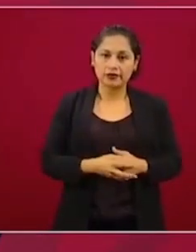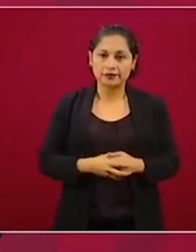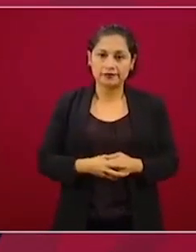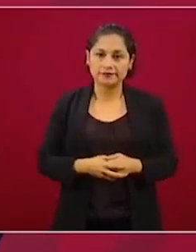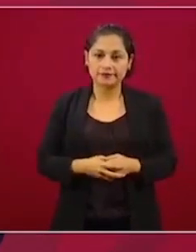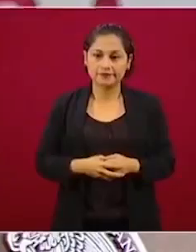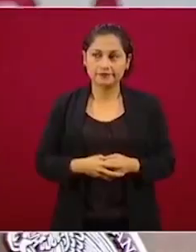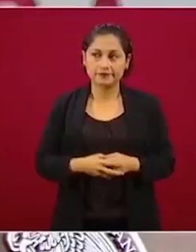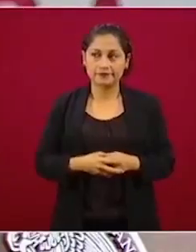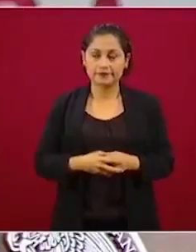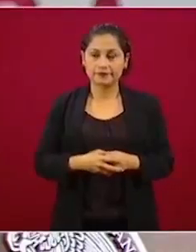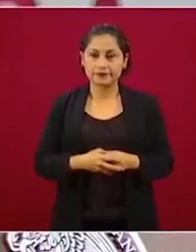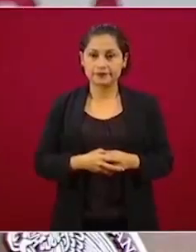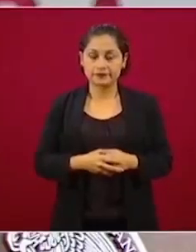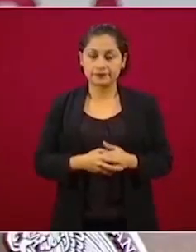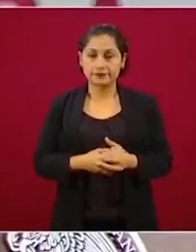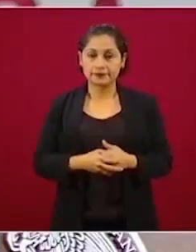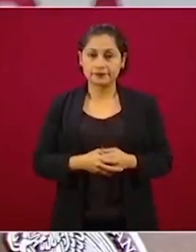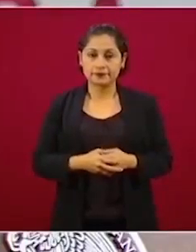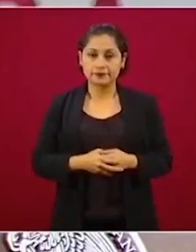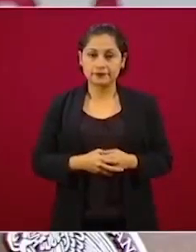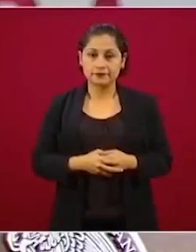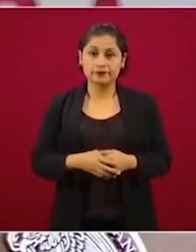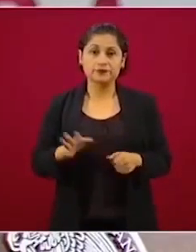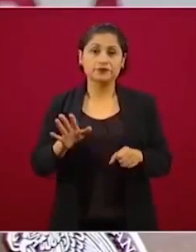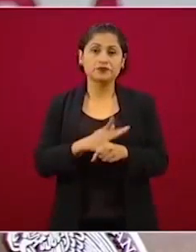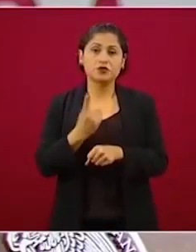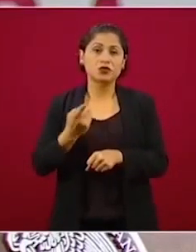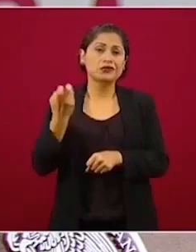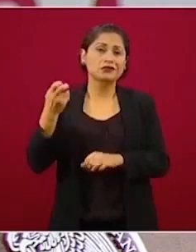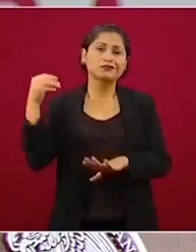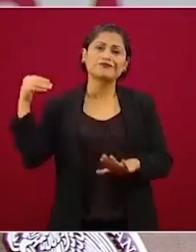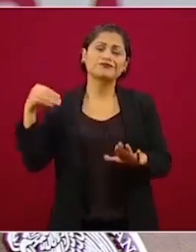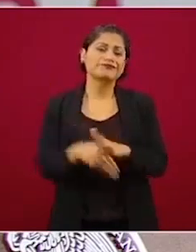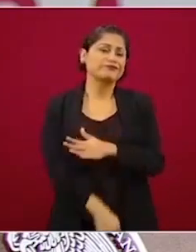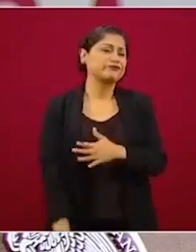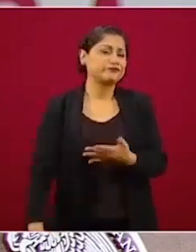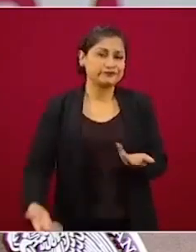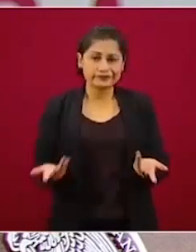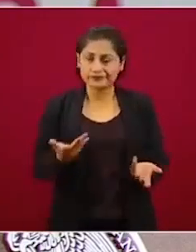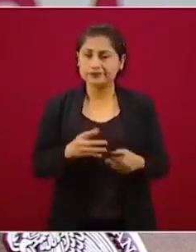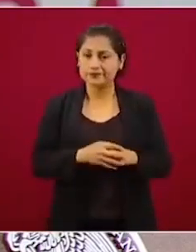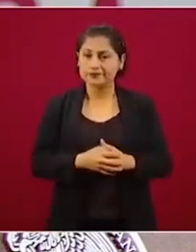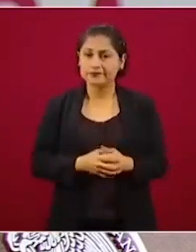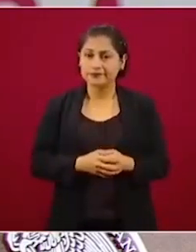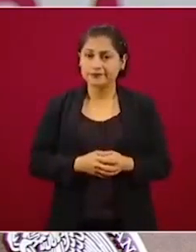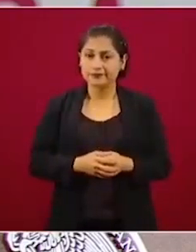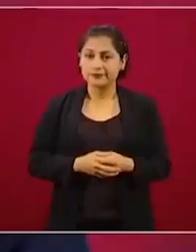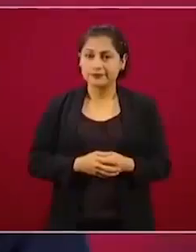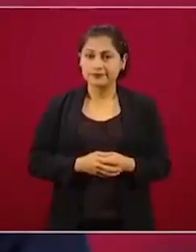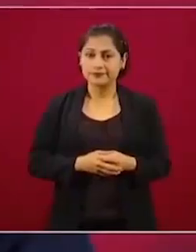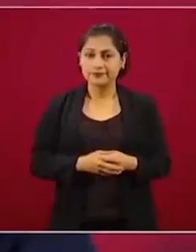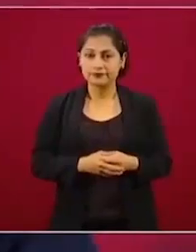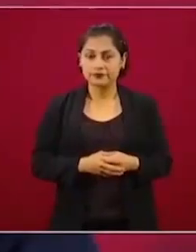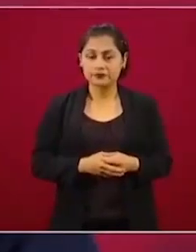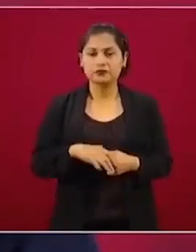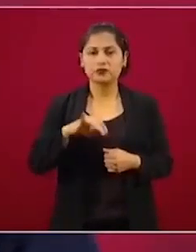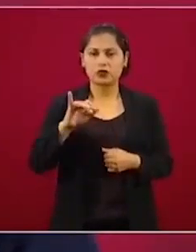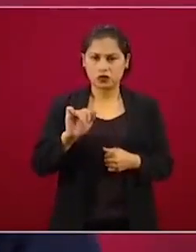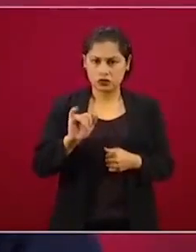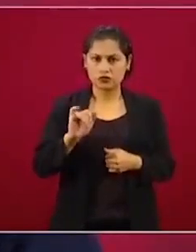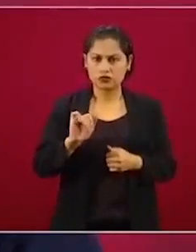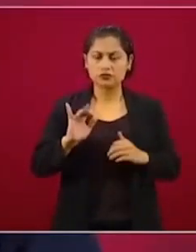rotundo fracaso. Por eso, aunque me